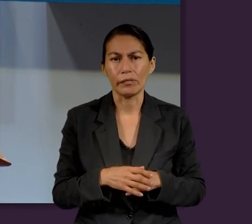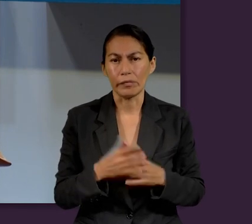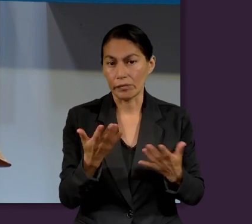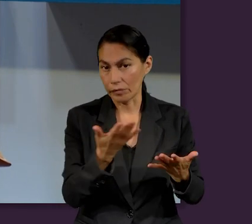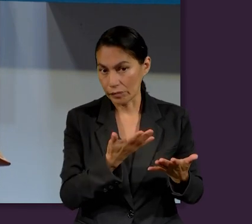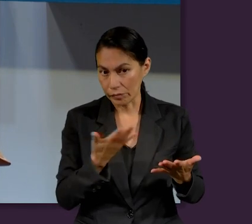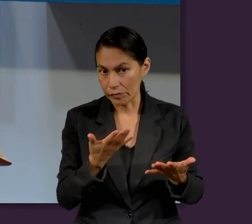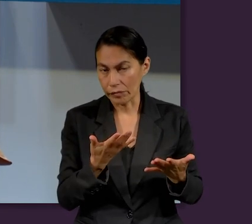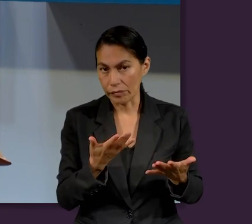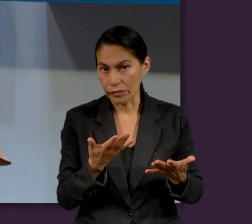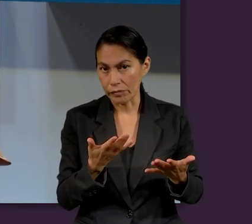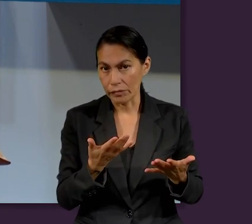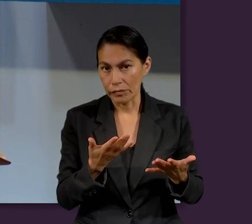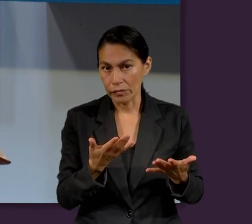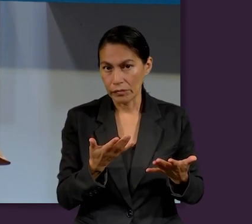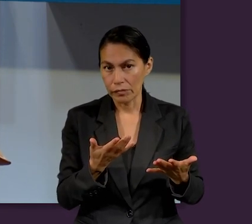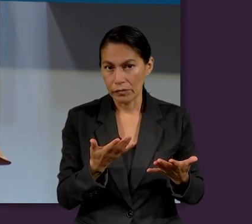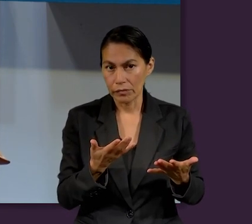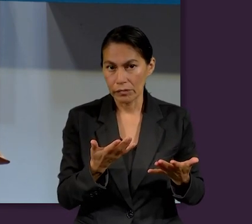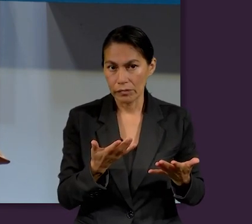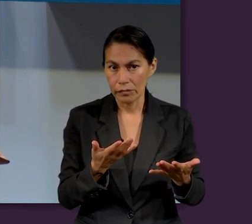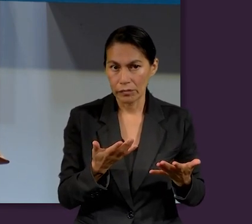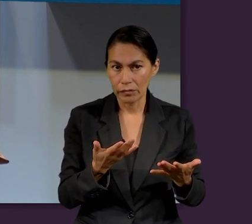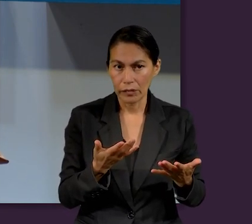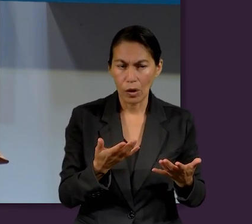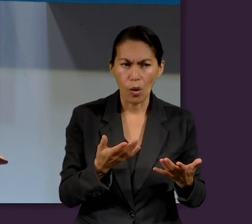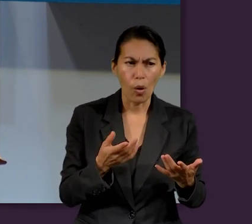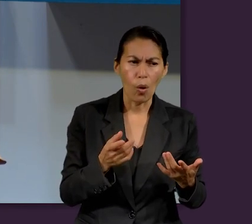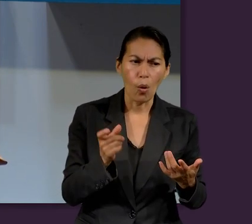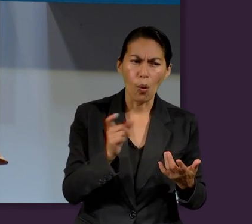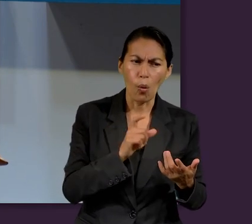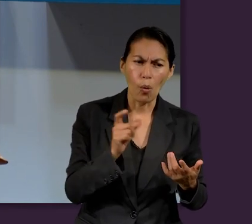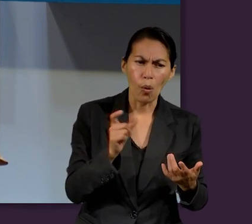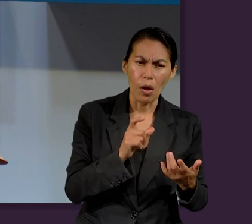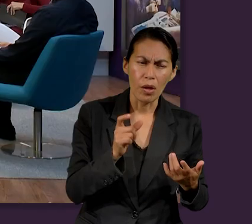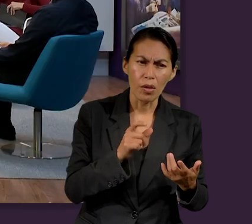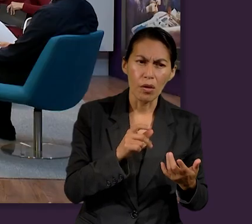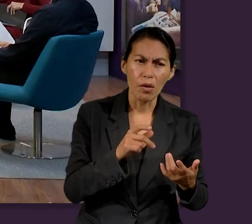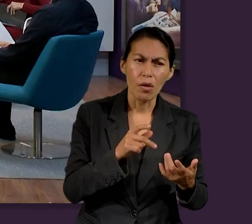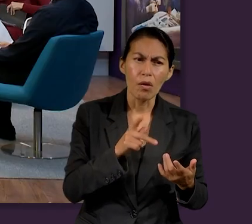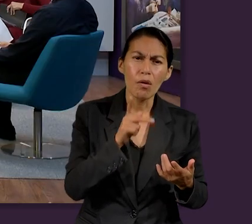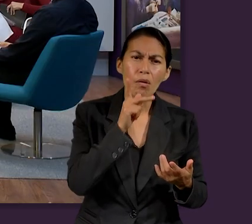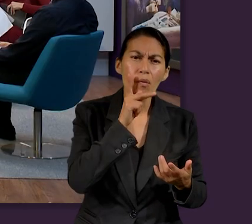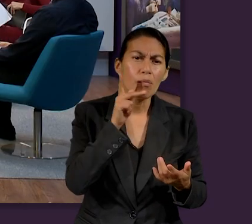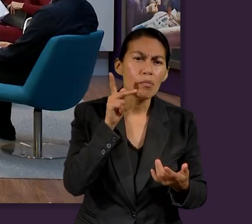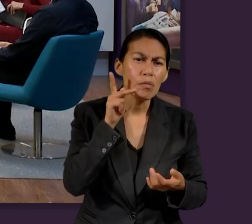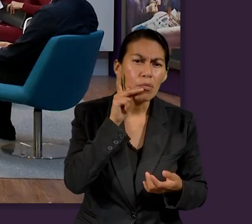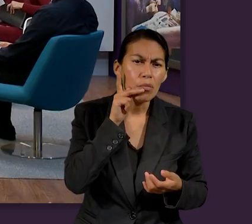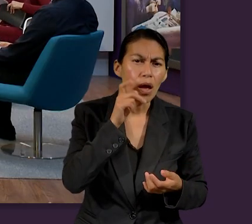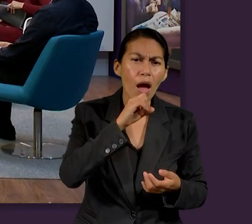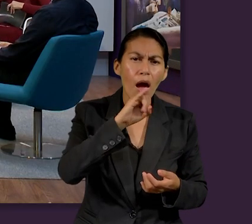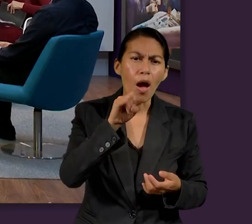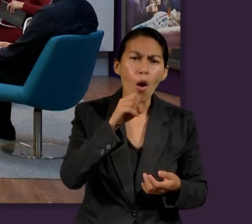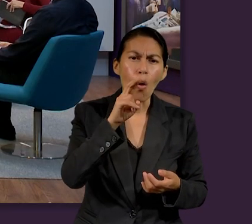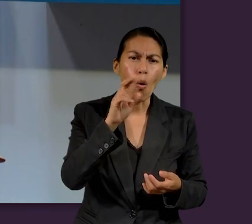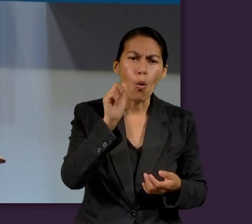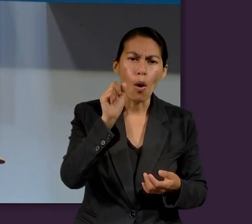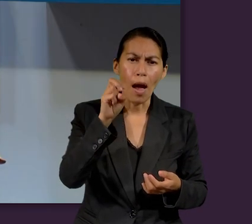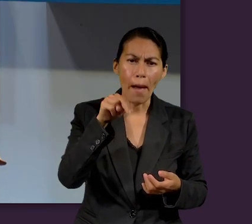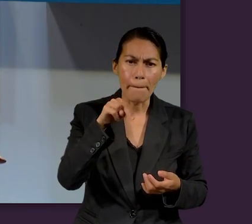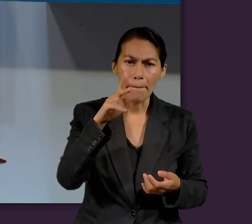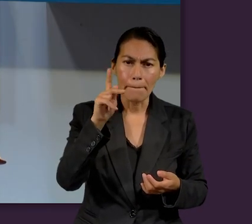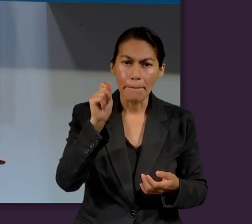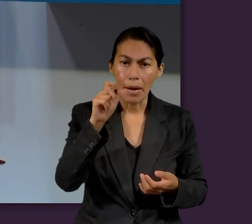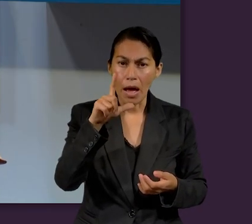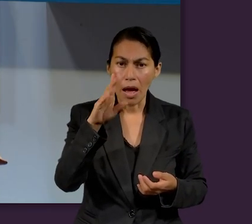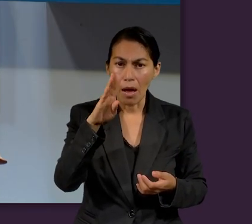como contexto que cuando se iba a canonizar a Juan Pablo II, se hizo una descripción de qué cosa había hecho